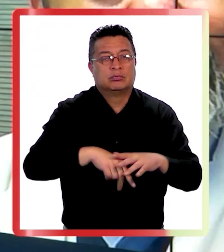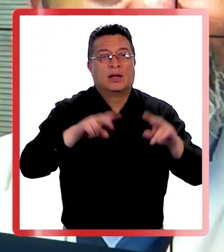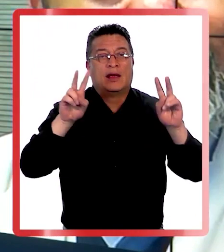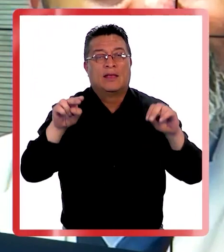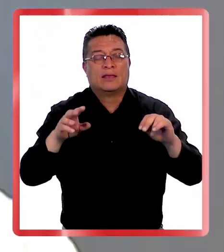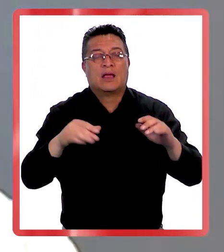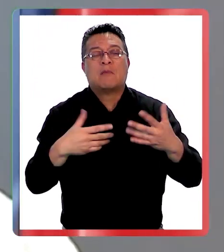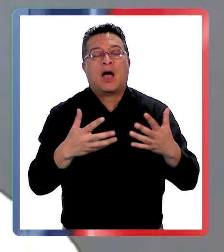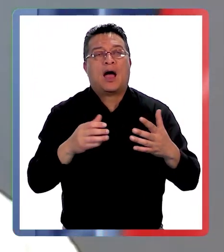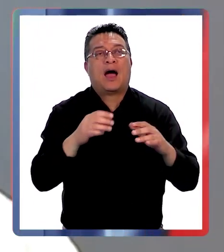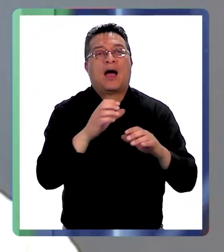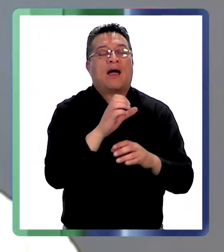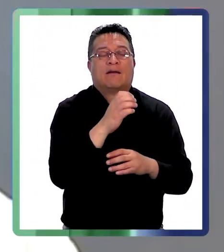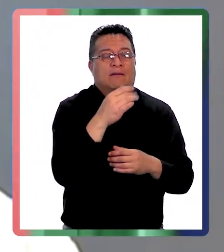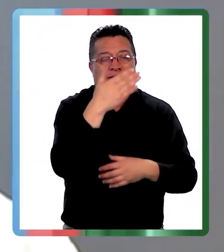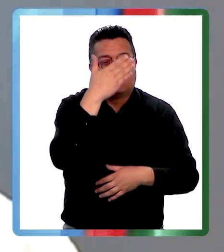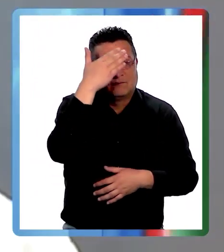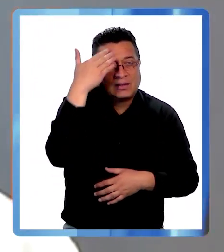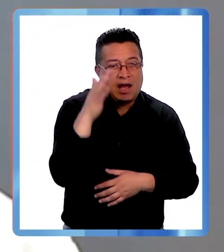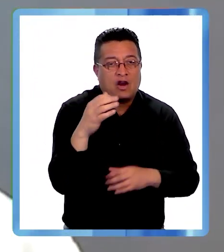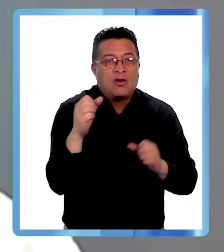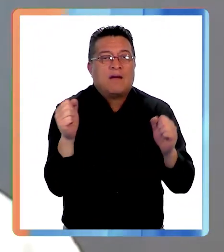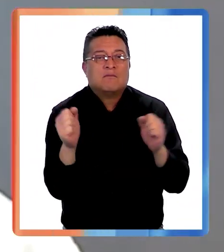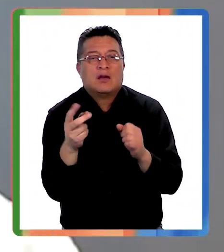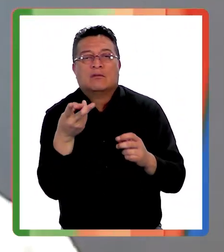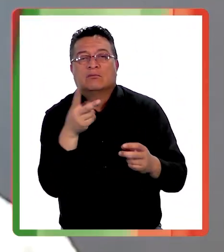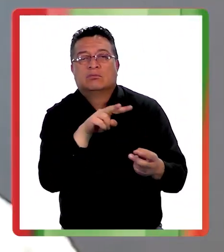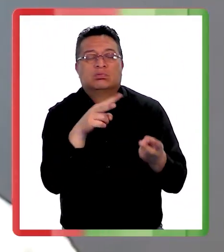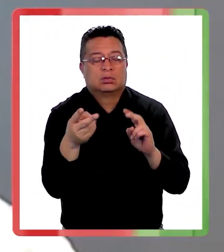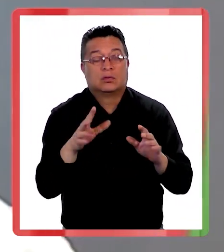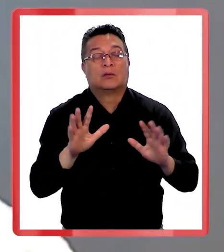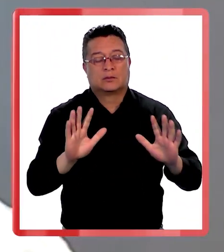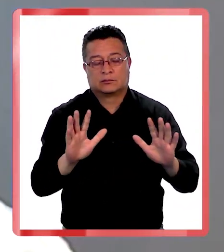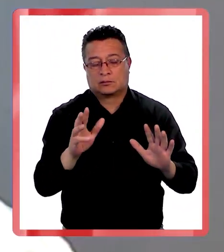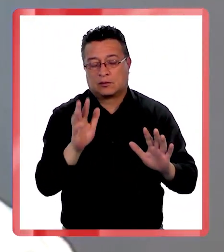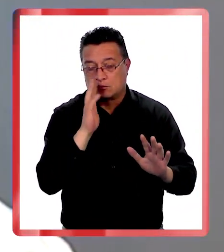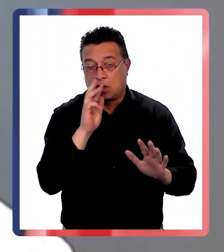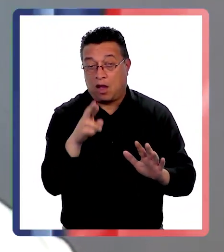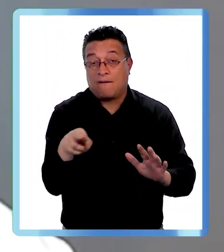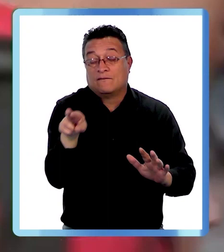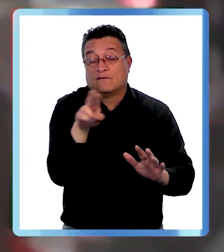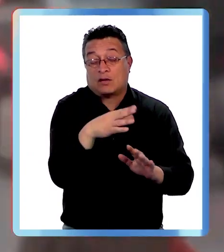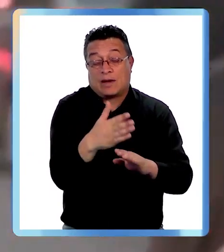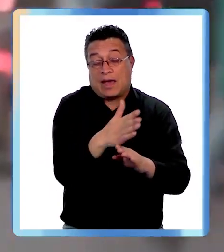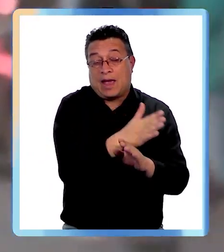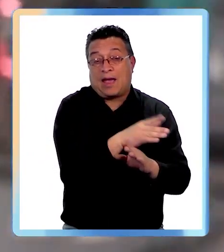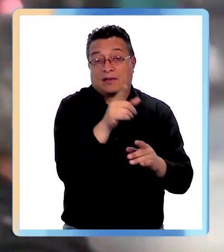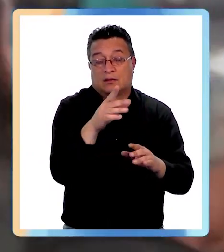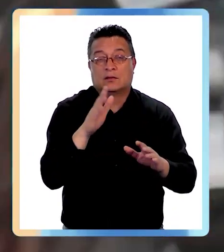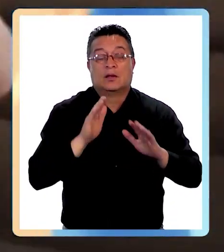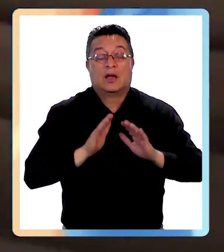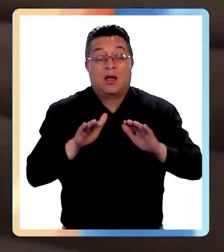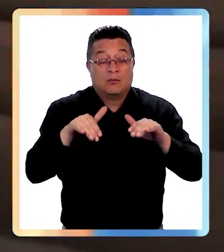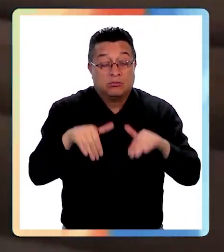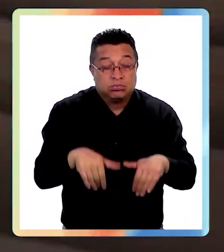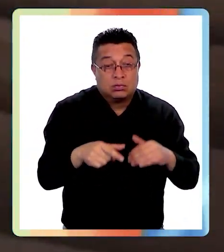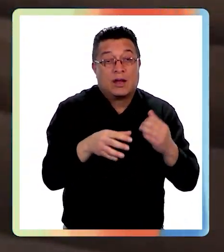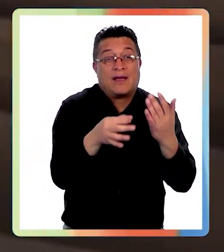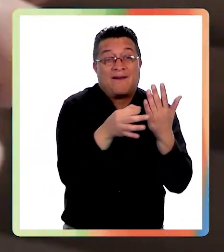estación en la que estamos? Bueno, si nosotros volvemos un poco a lo del trastorno depresivo estacional,